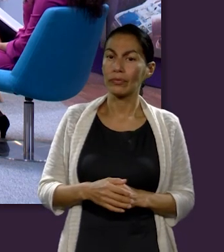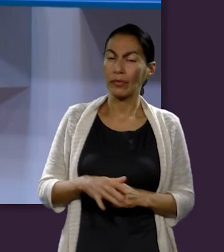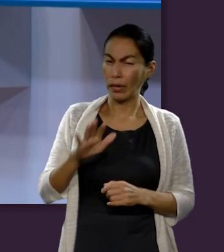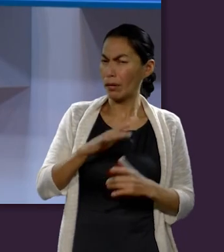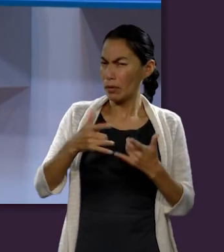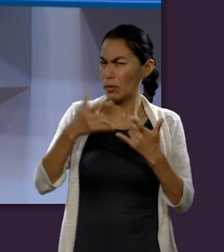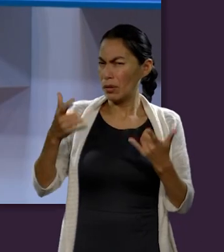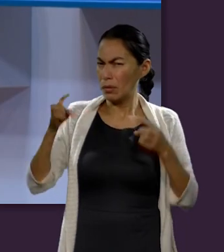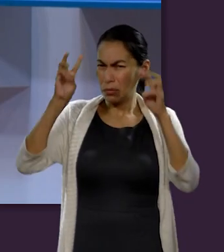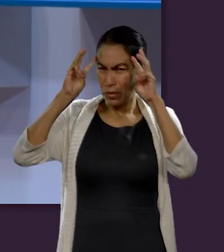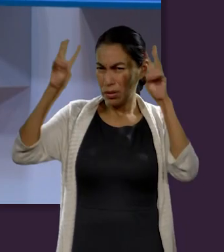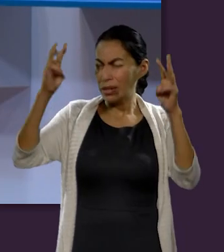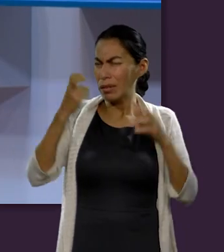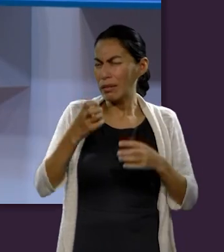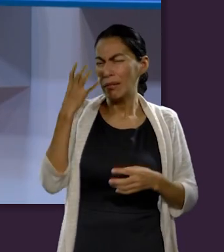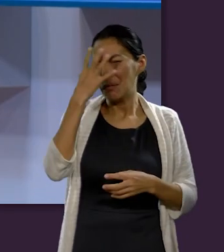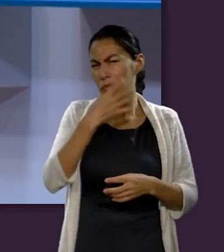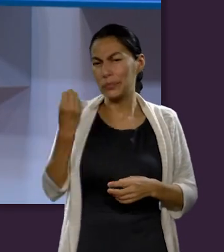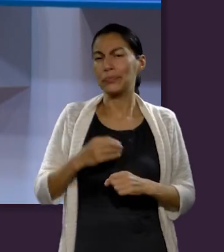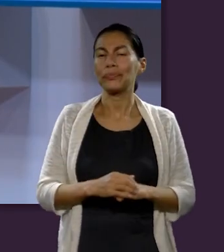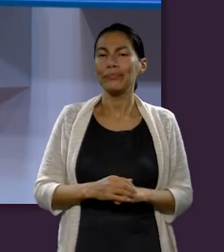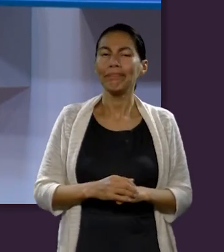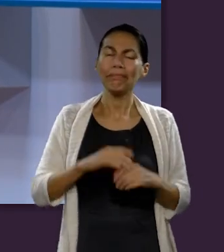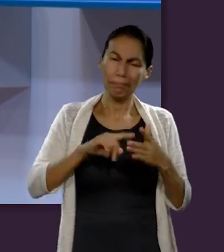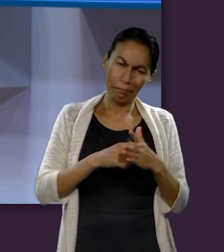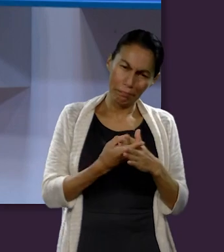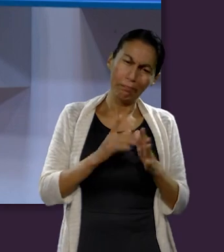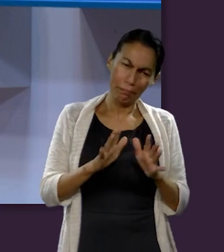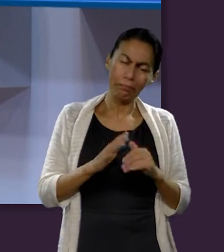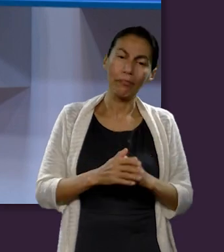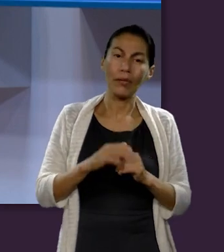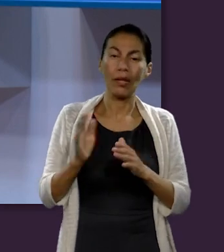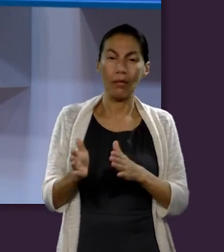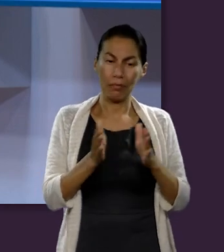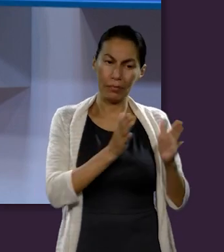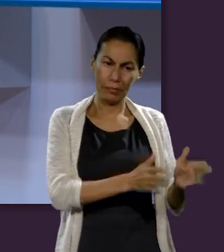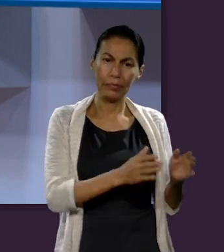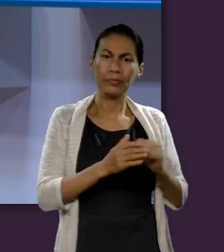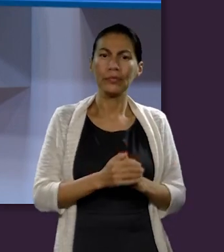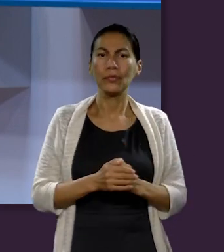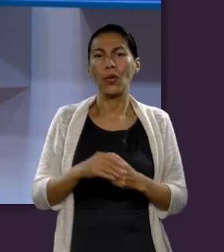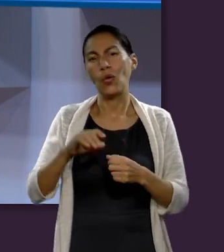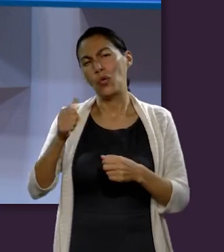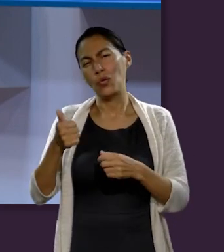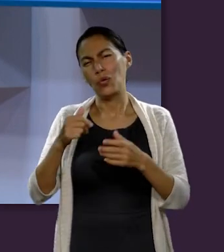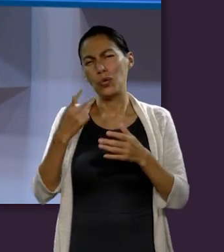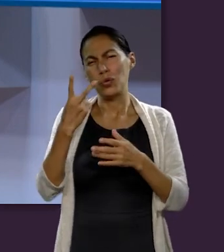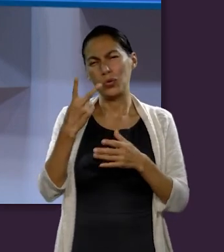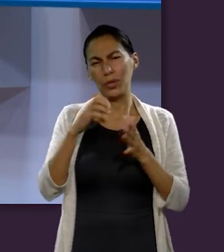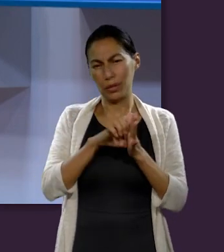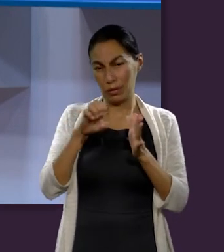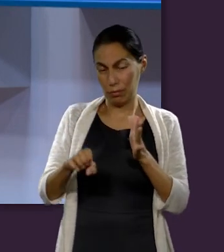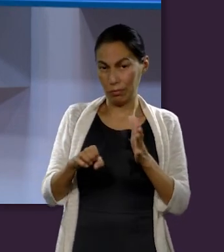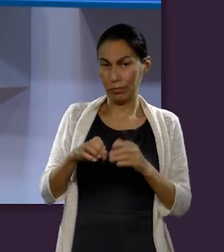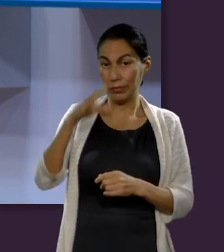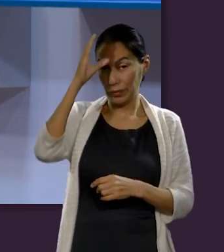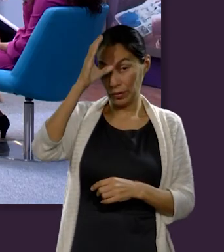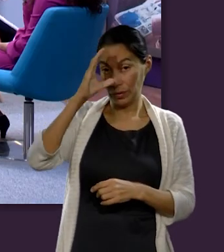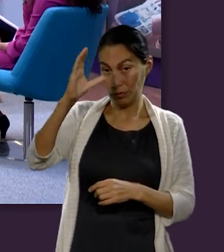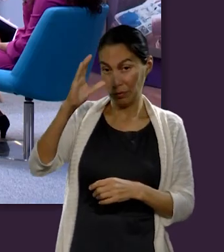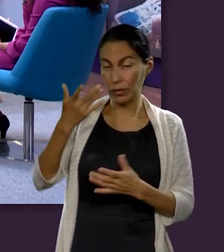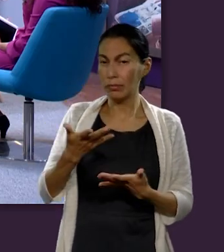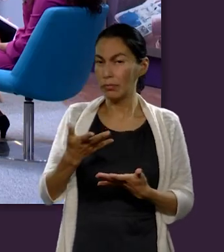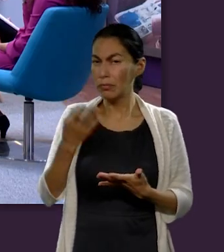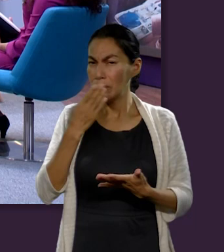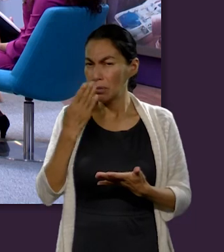relato de Moisés es fascinante. Con este comenzamos, pero ahora vamos a continuar con dos casos del Antiguo Testamento,